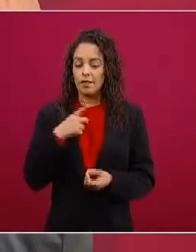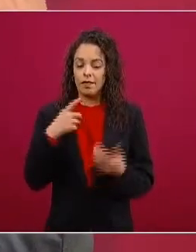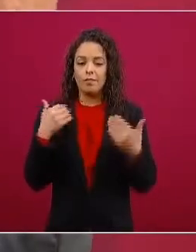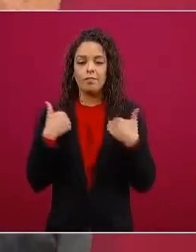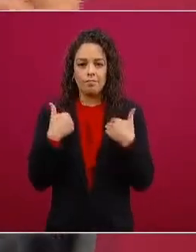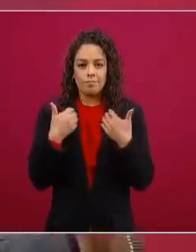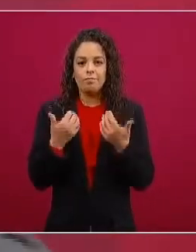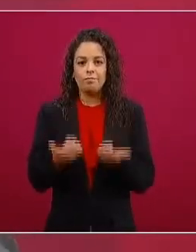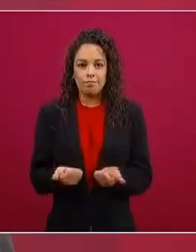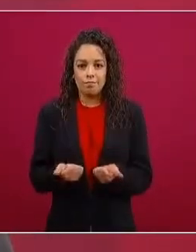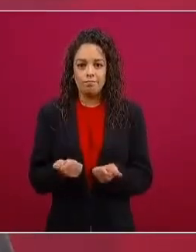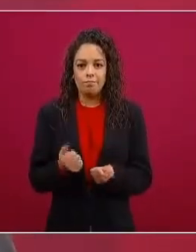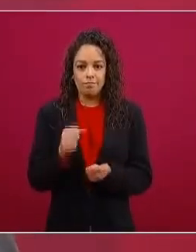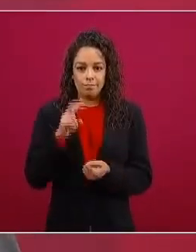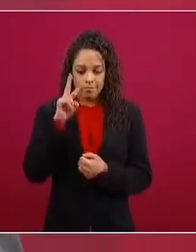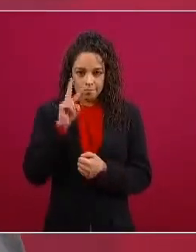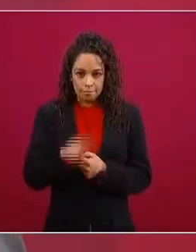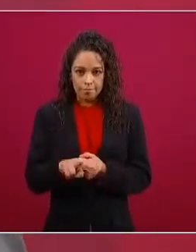enrarecido